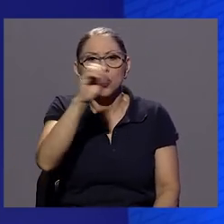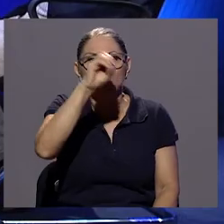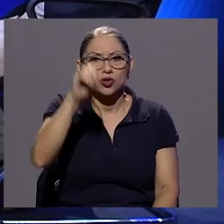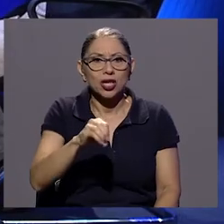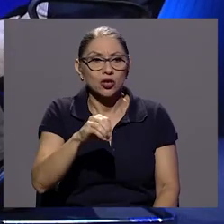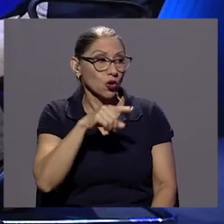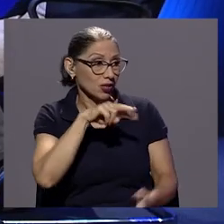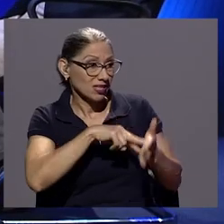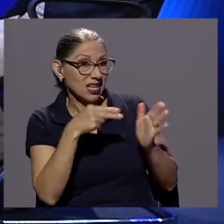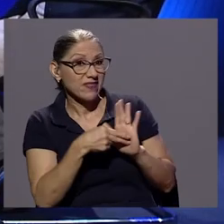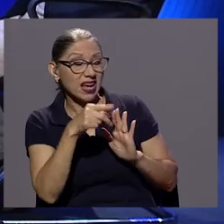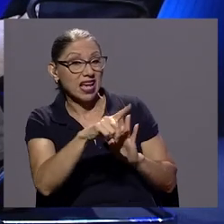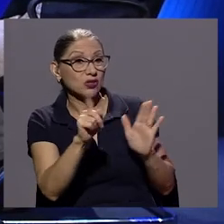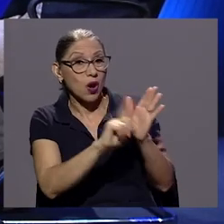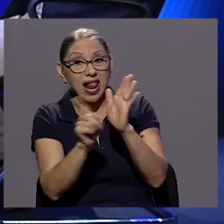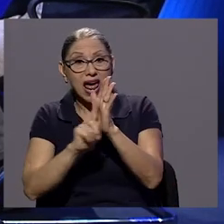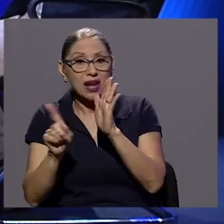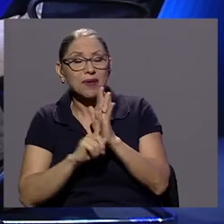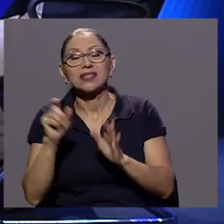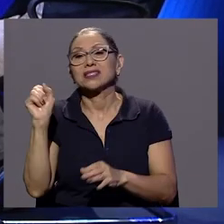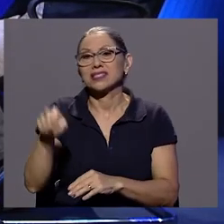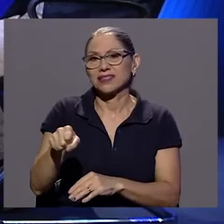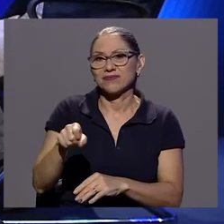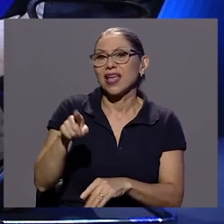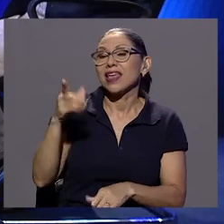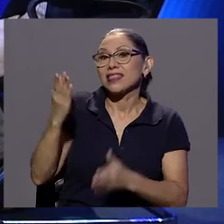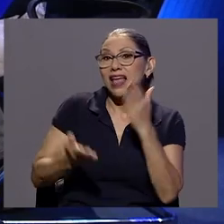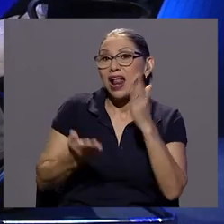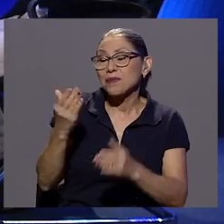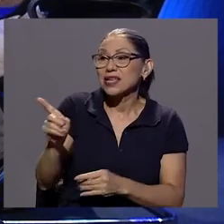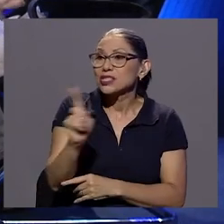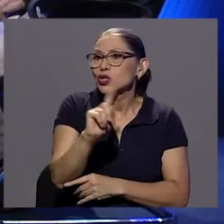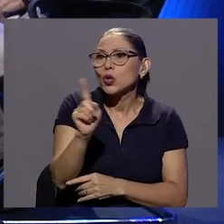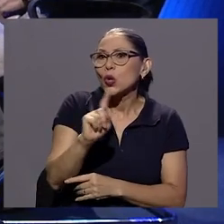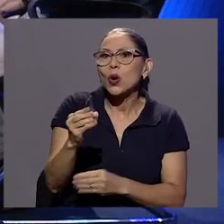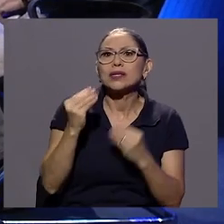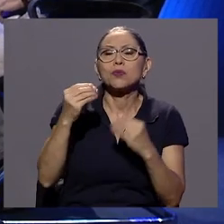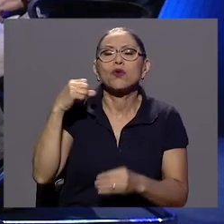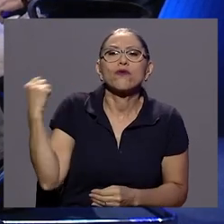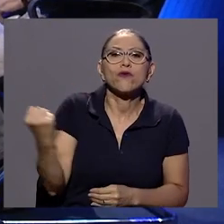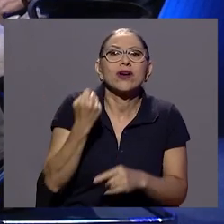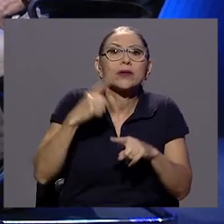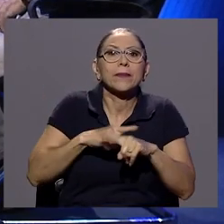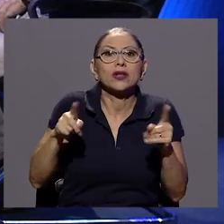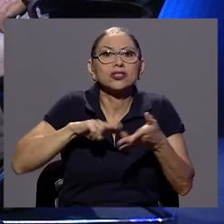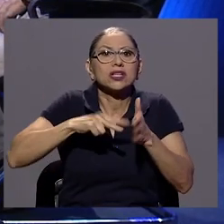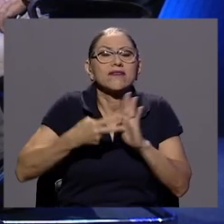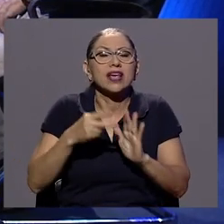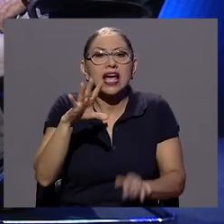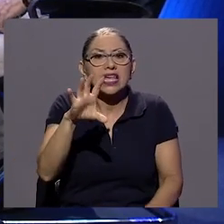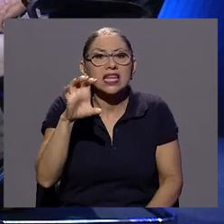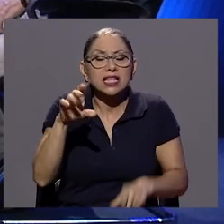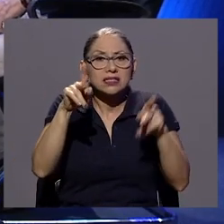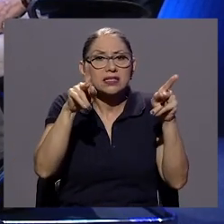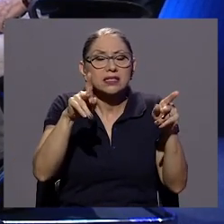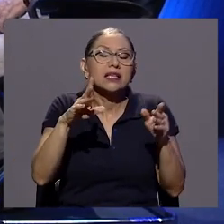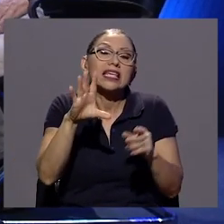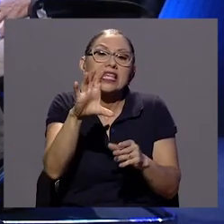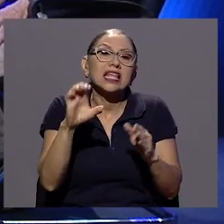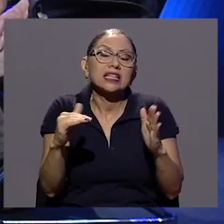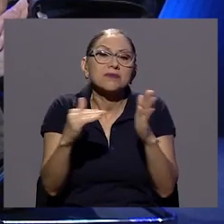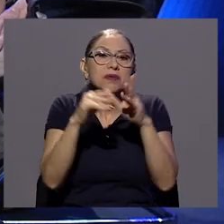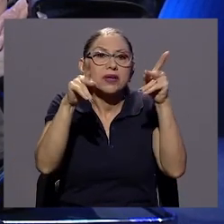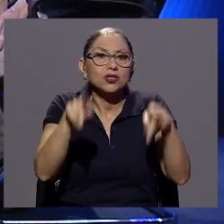señal de alarma. una señal. Entonces, no es tan grave como pensábamos, pero es que medio millón de compatriotas tienen una problemática muy severa. Eso requiere